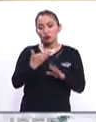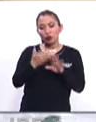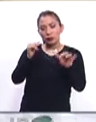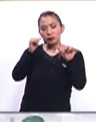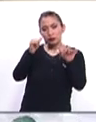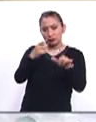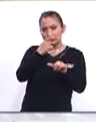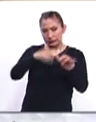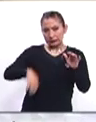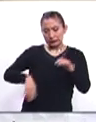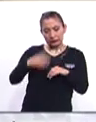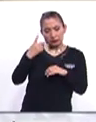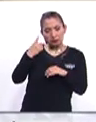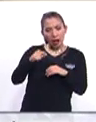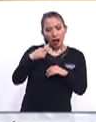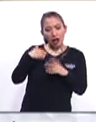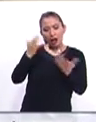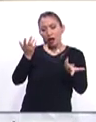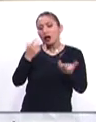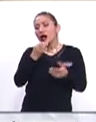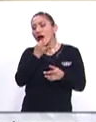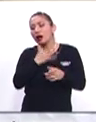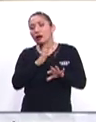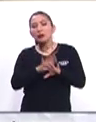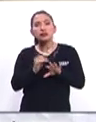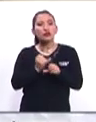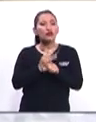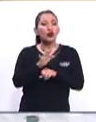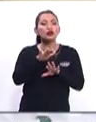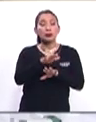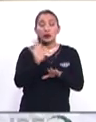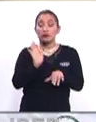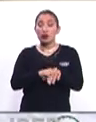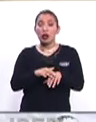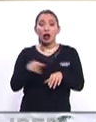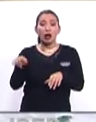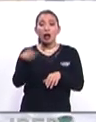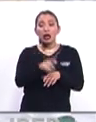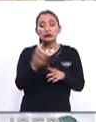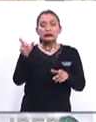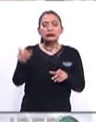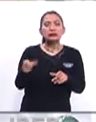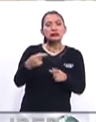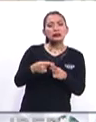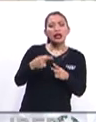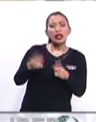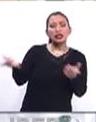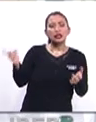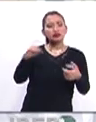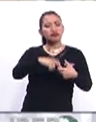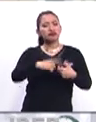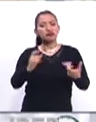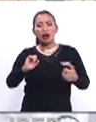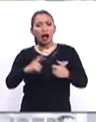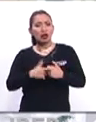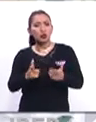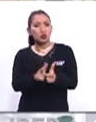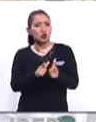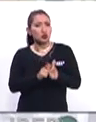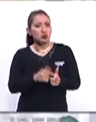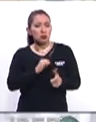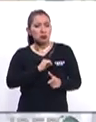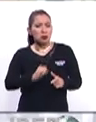pendientes, como bien lo dices, para cuando se dé a conocer más información sobre todo de la identidad y afiliación a algún